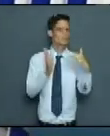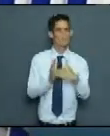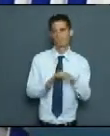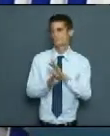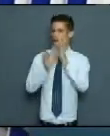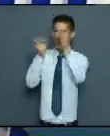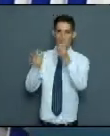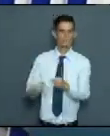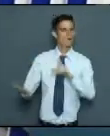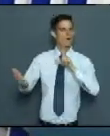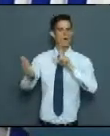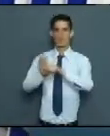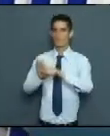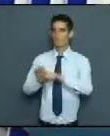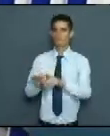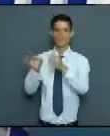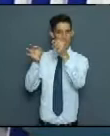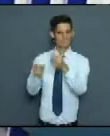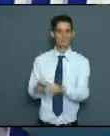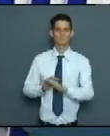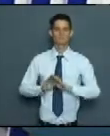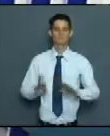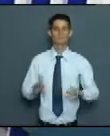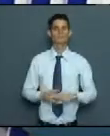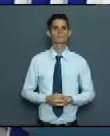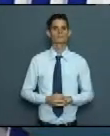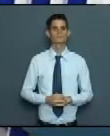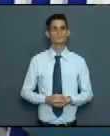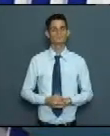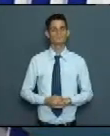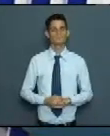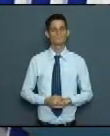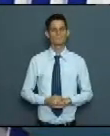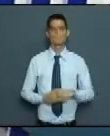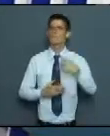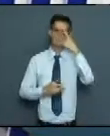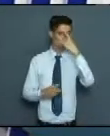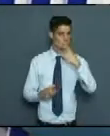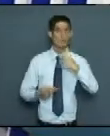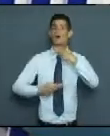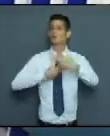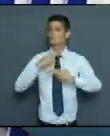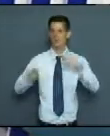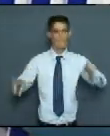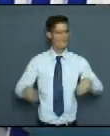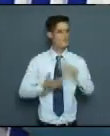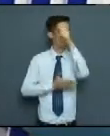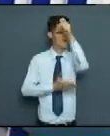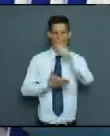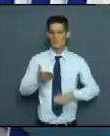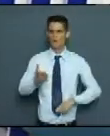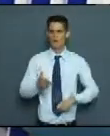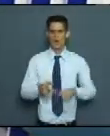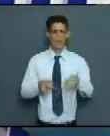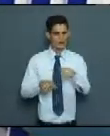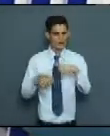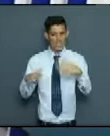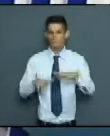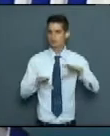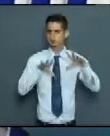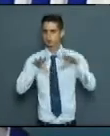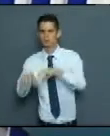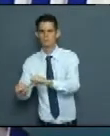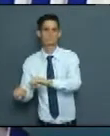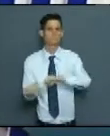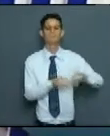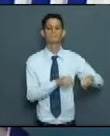corresponda por el artículo que le corresponda. Y realmente, sí se están aplicando y se está decomisando. Y